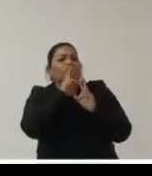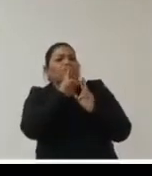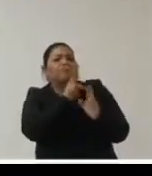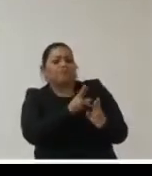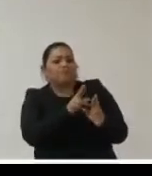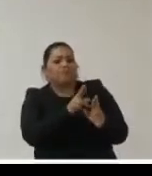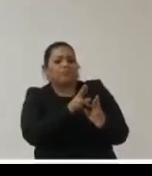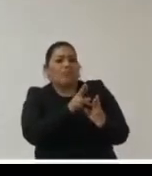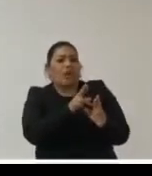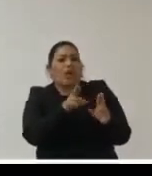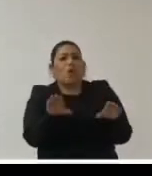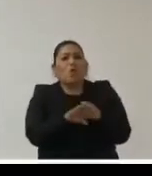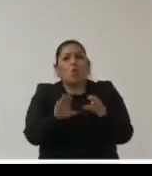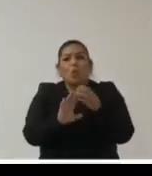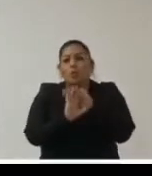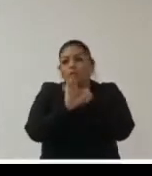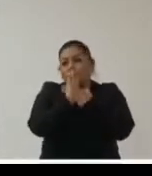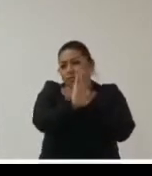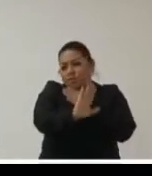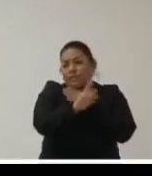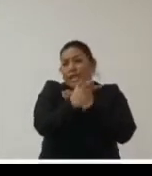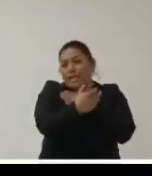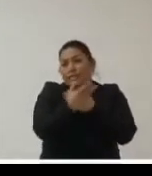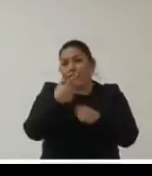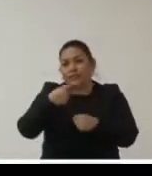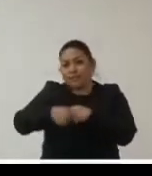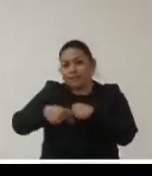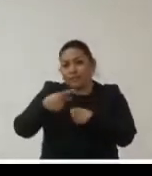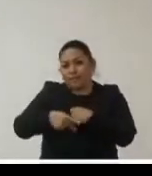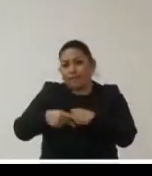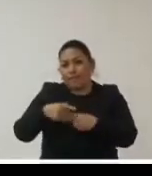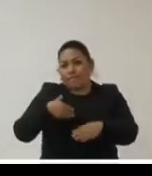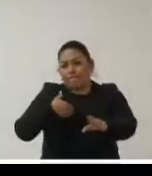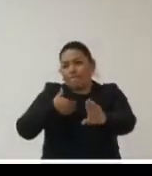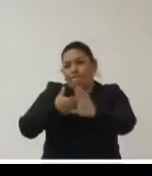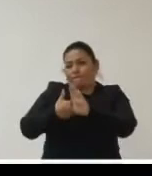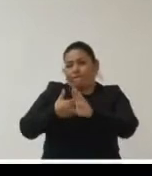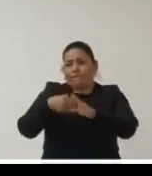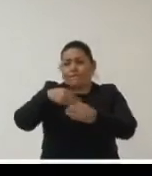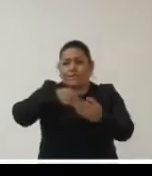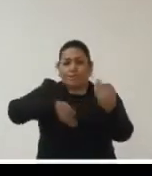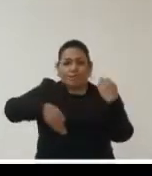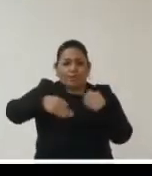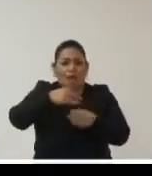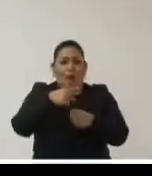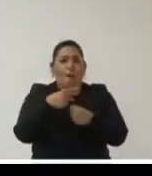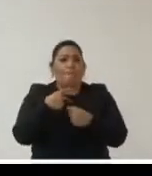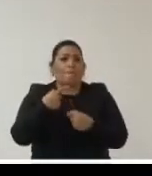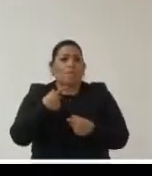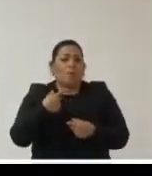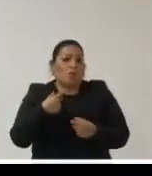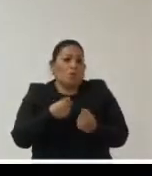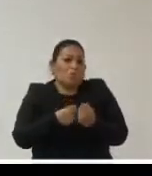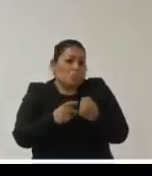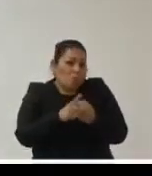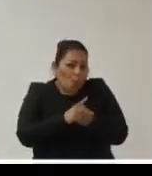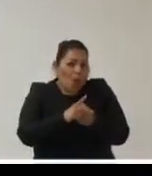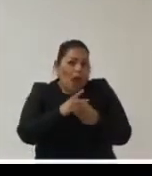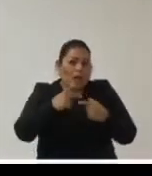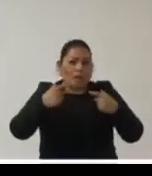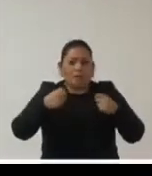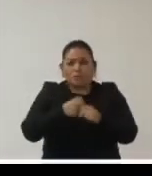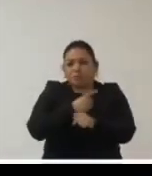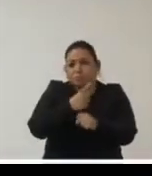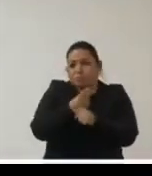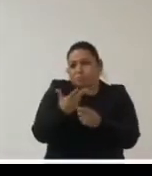evitamos que esos riesgos nos afecten como población como sociedad y como personas